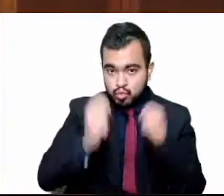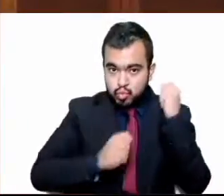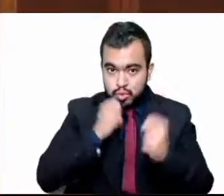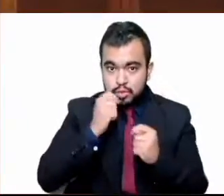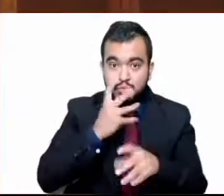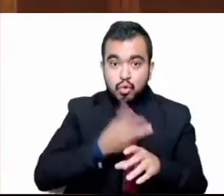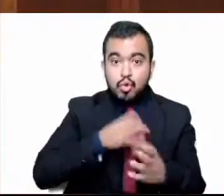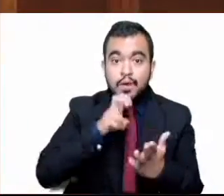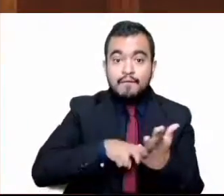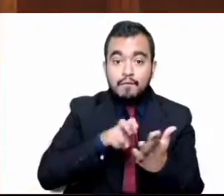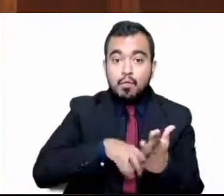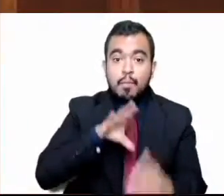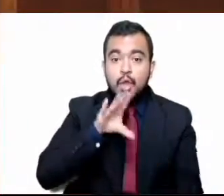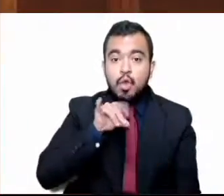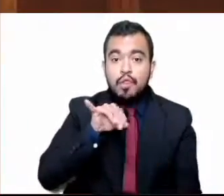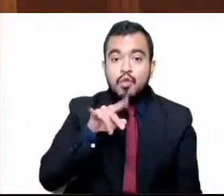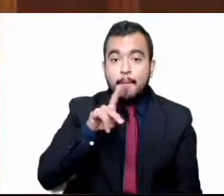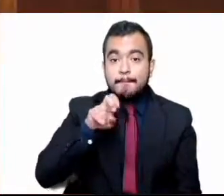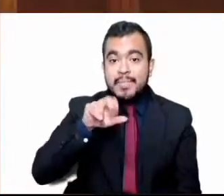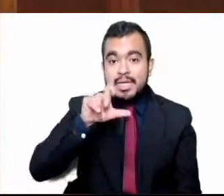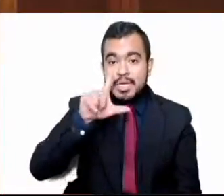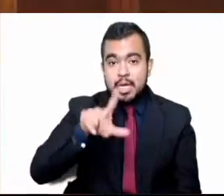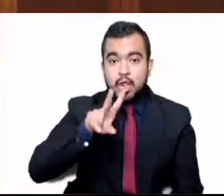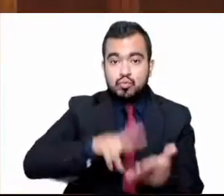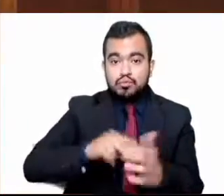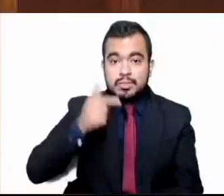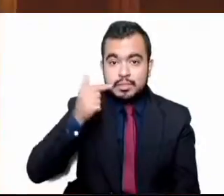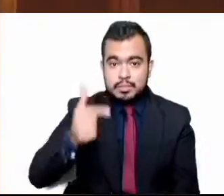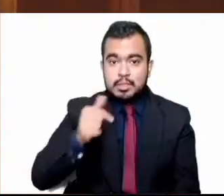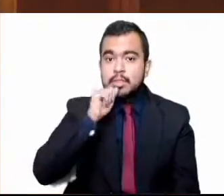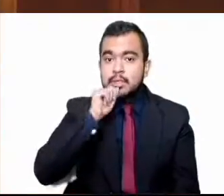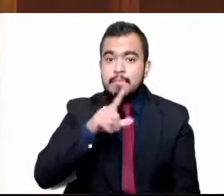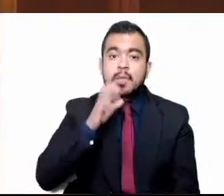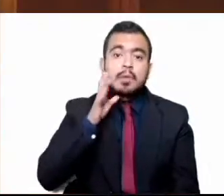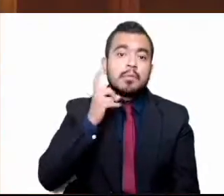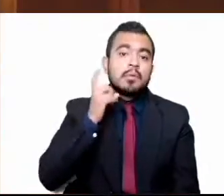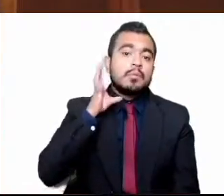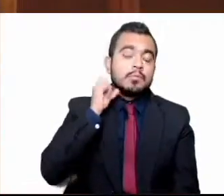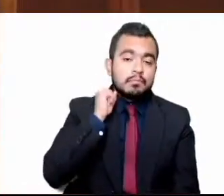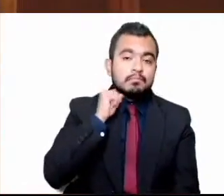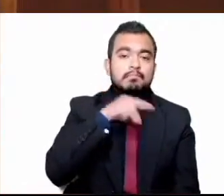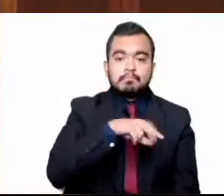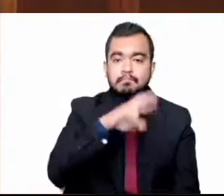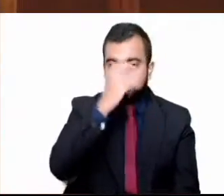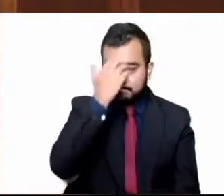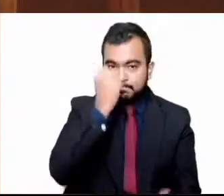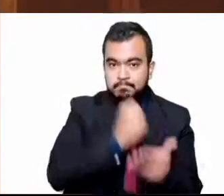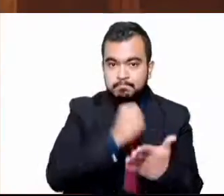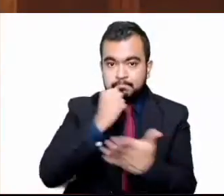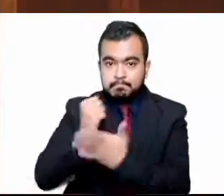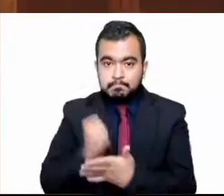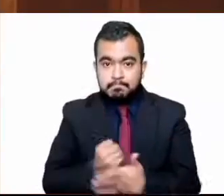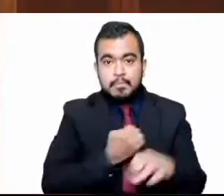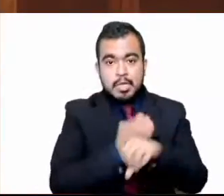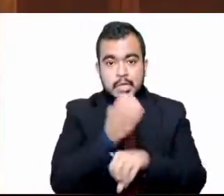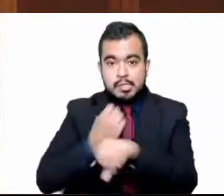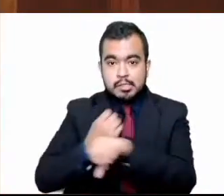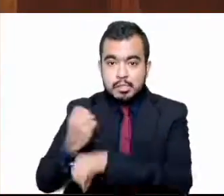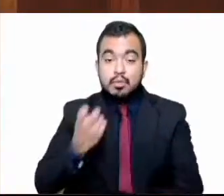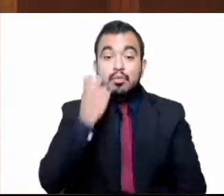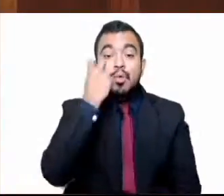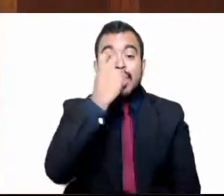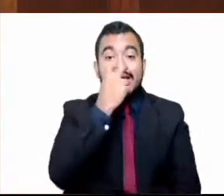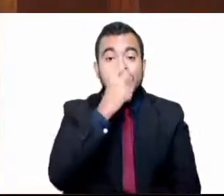y replicada por distintos congresos locales. Con base en ello y con el compromiso de eliminar